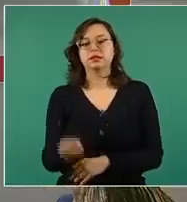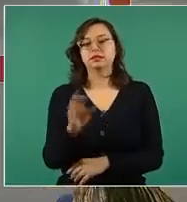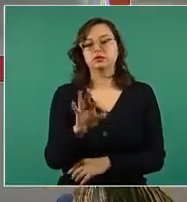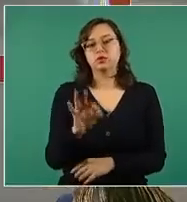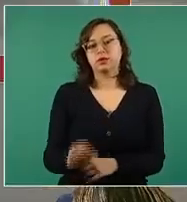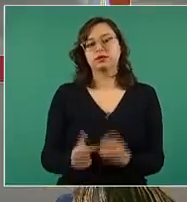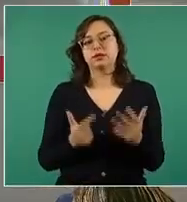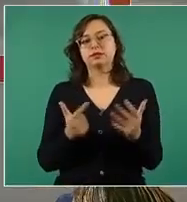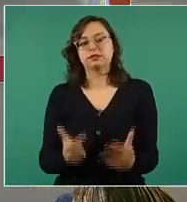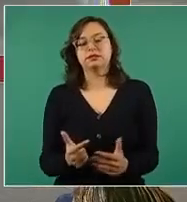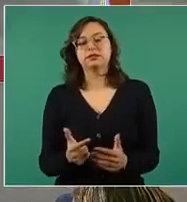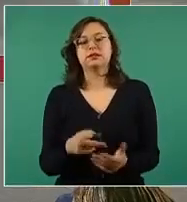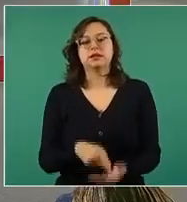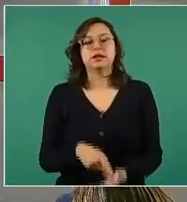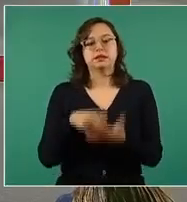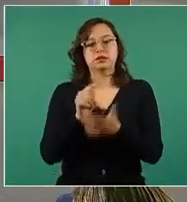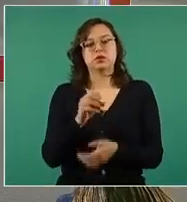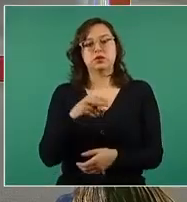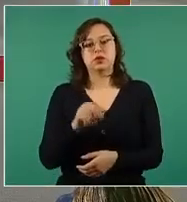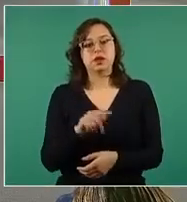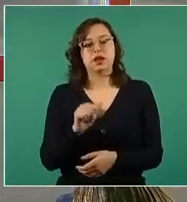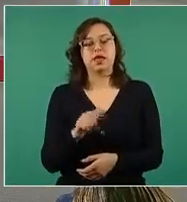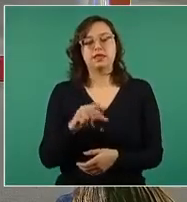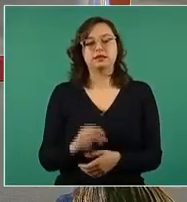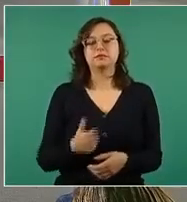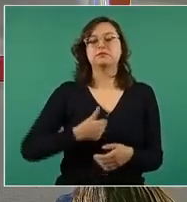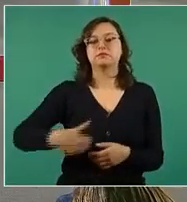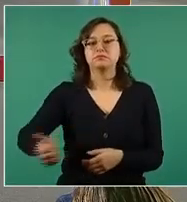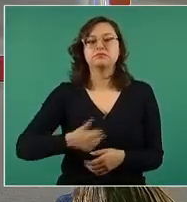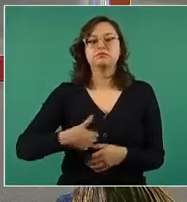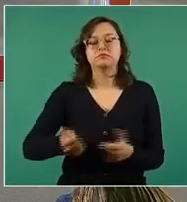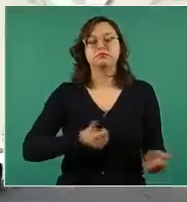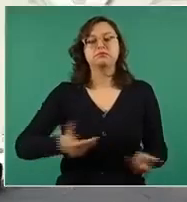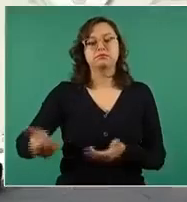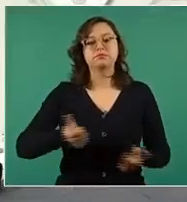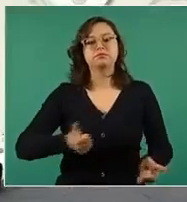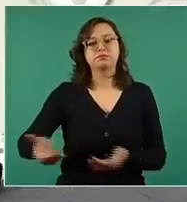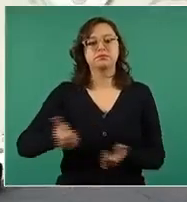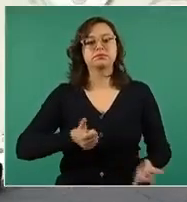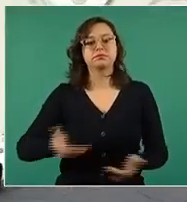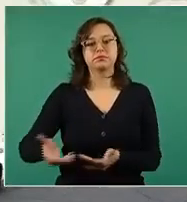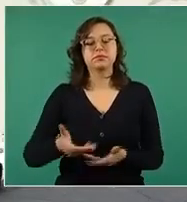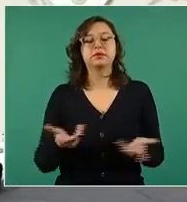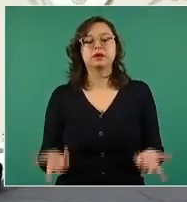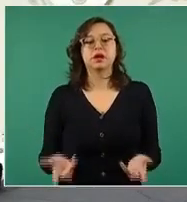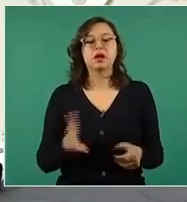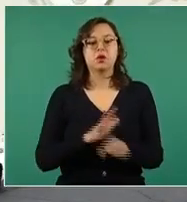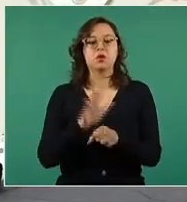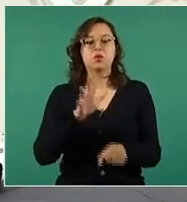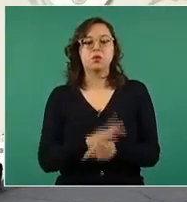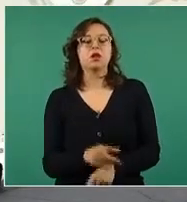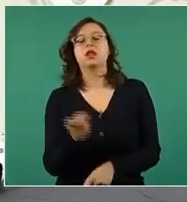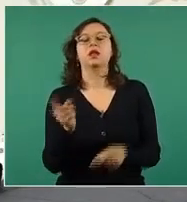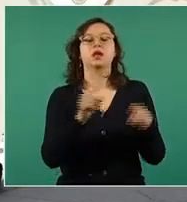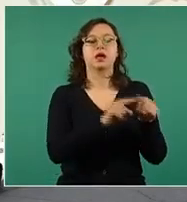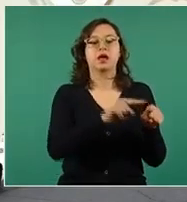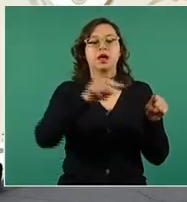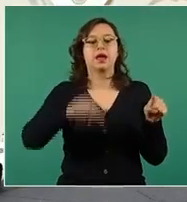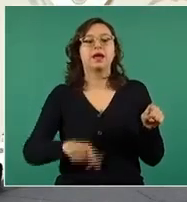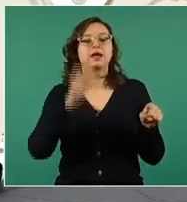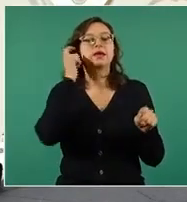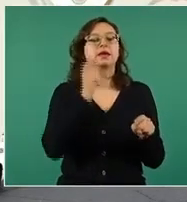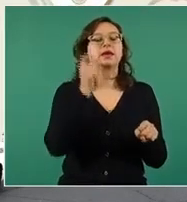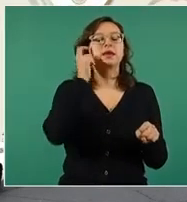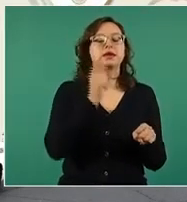toneladas en 718 viajes. Estos ya son tanto de Lázaro Cárdenas al Estado de Guerrero, como de